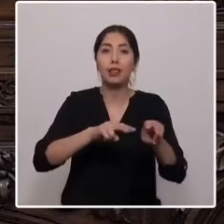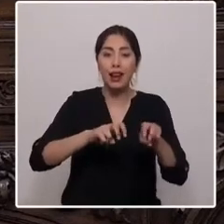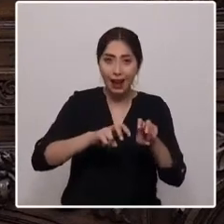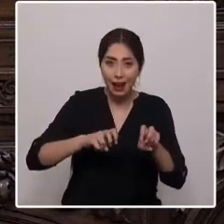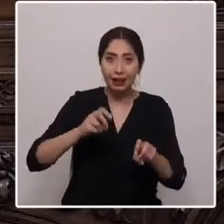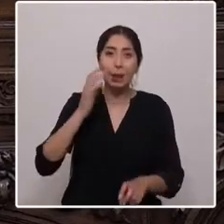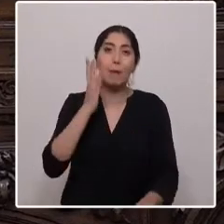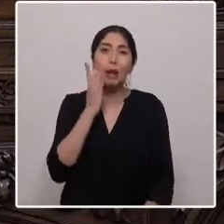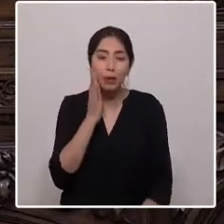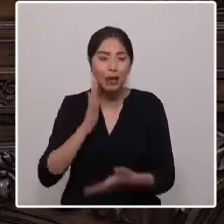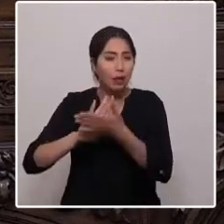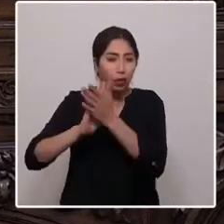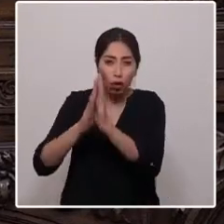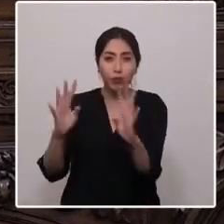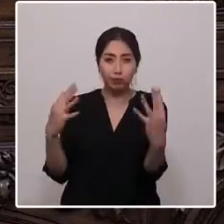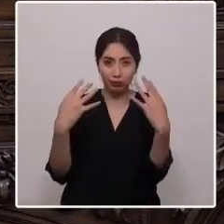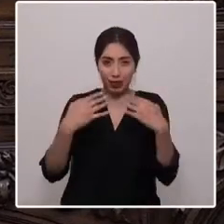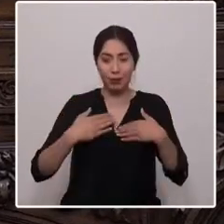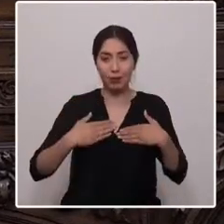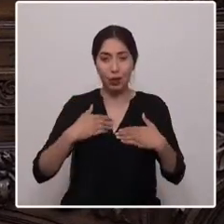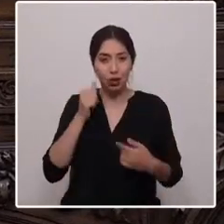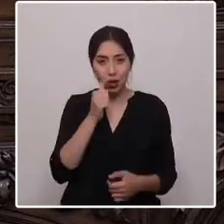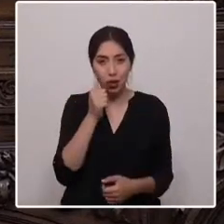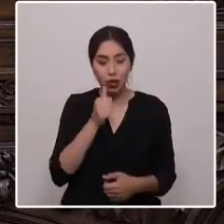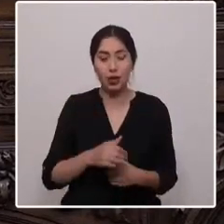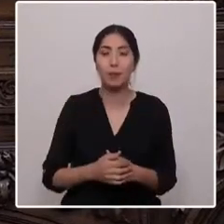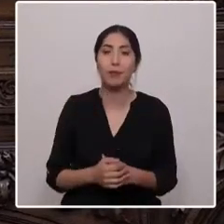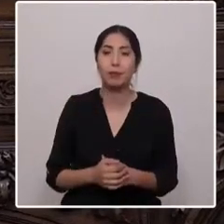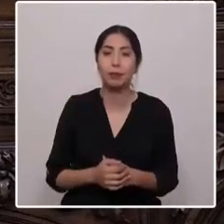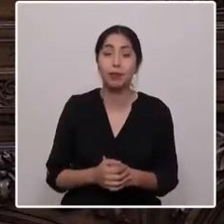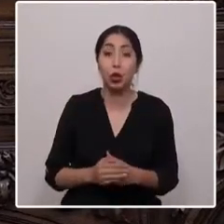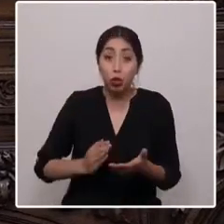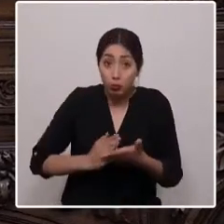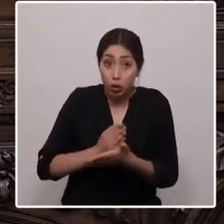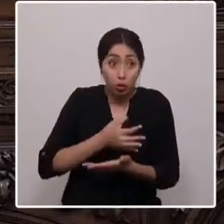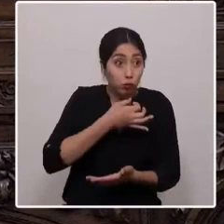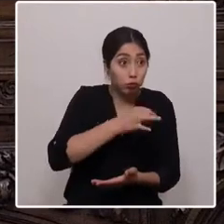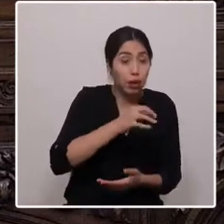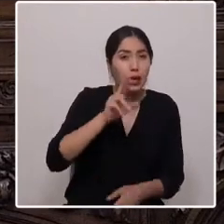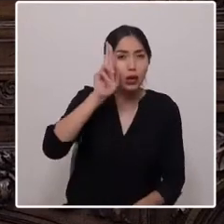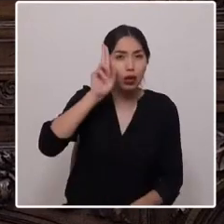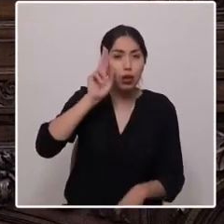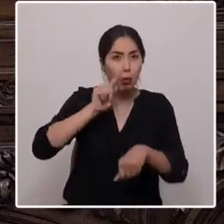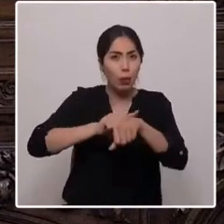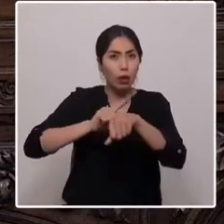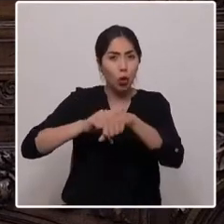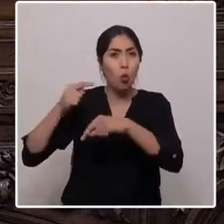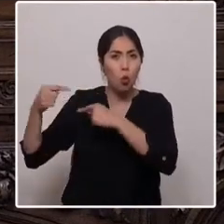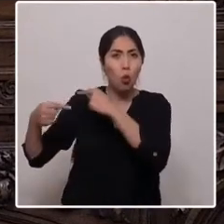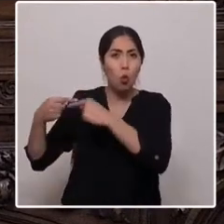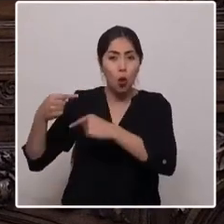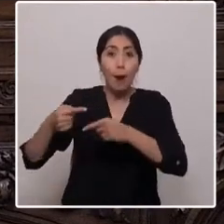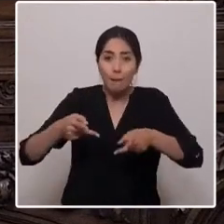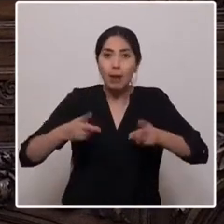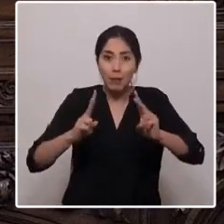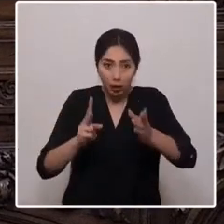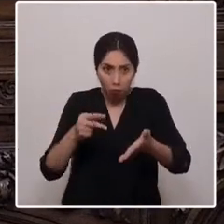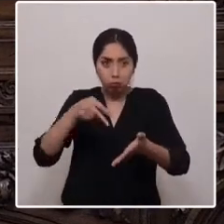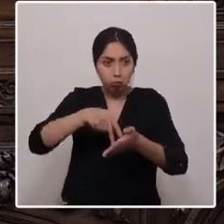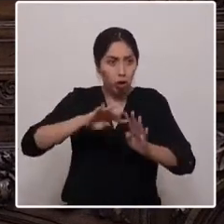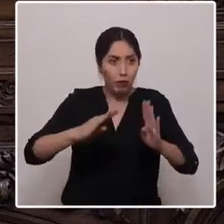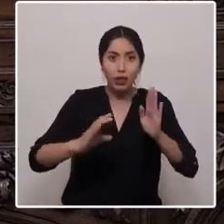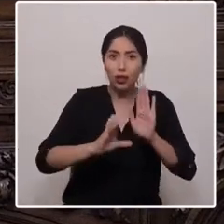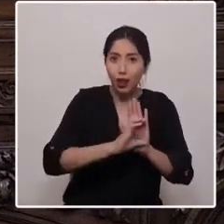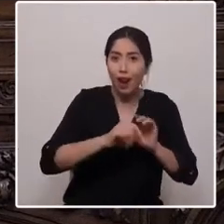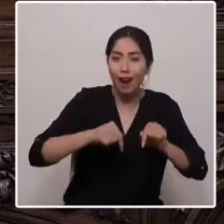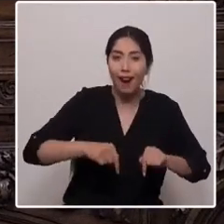los días. Inicio este discurso recordando el momento histórico que permitió instalar la Convención Constitucional, el estallido social que